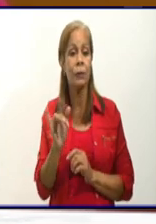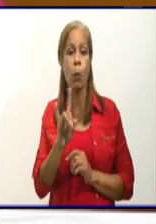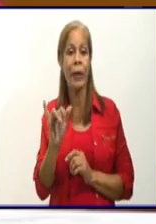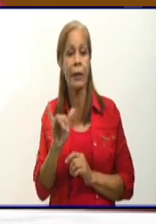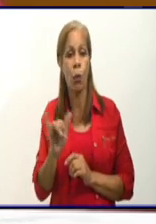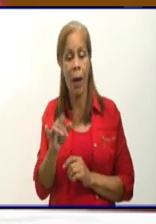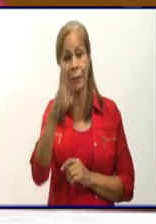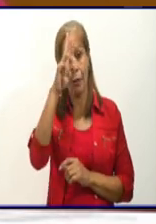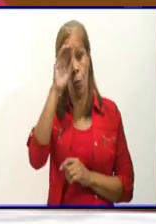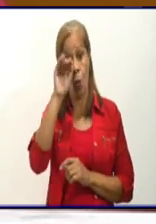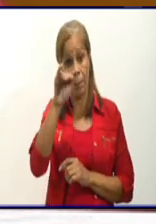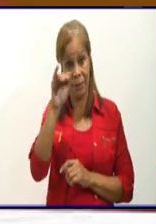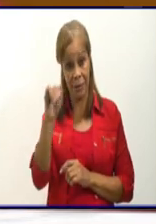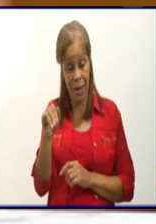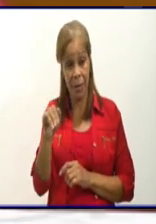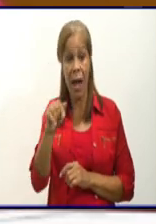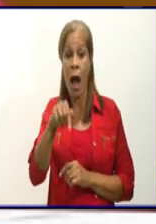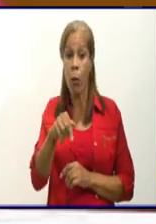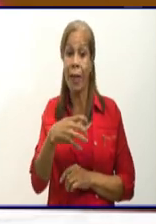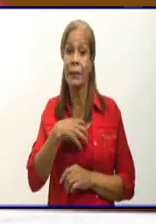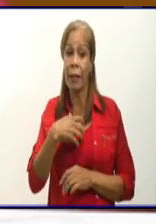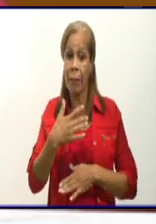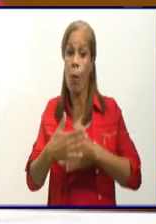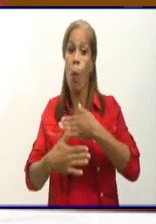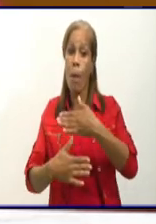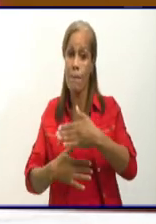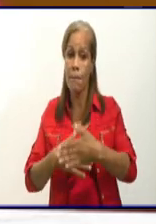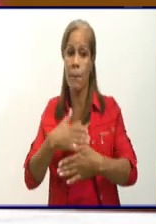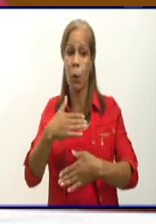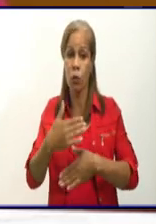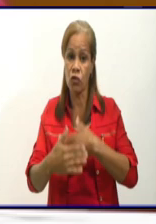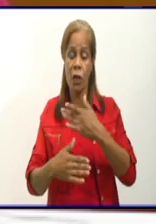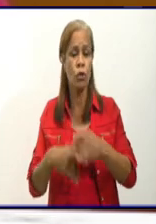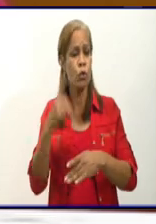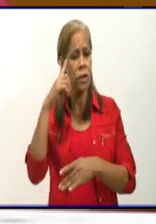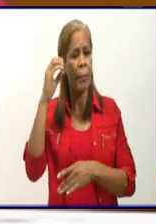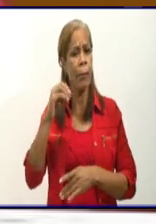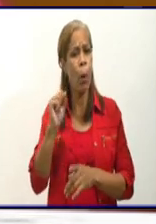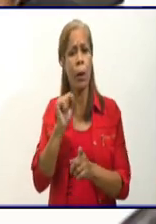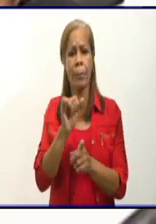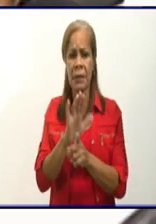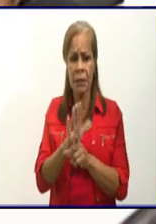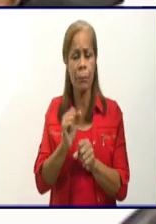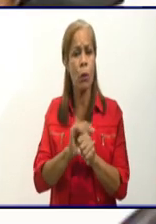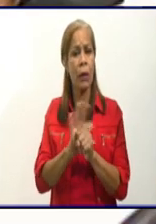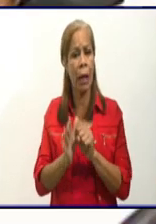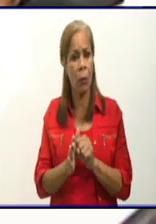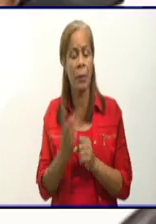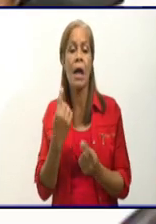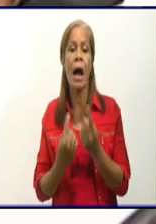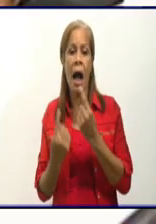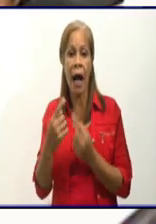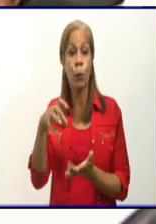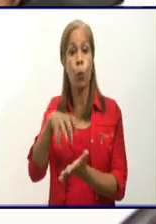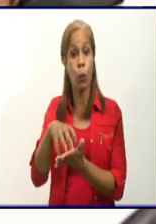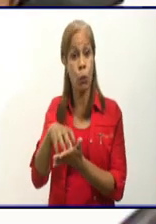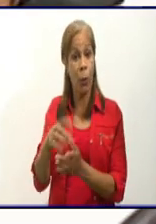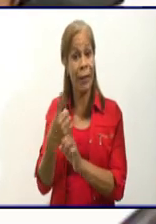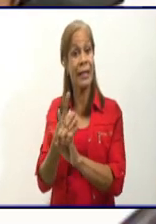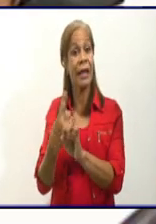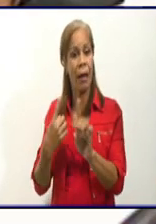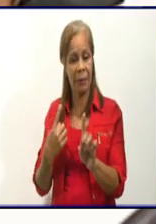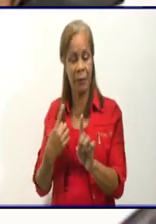inicialmente atravesamos un proceso que generó bastante insatisfacciones, insatisfacciones, pero afortunadamente ya hoy son mucho más los